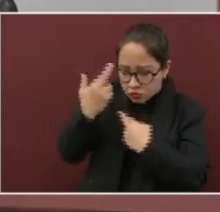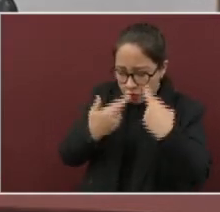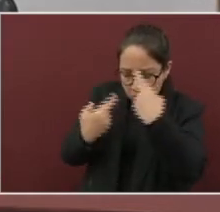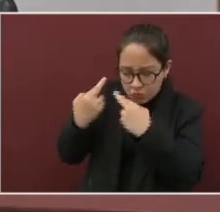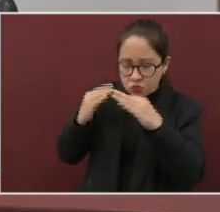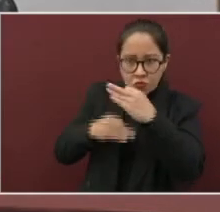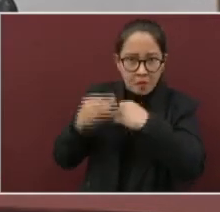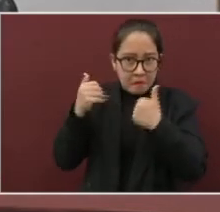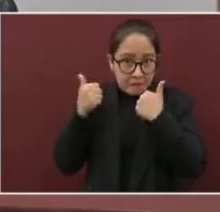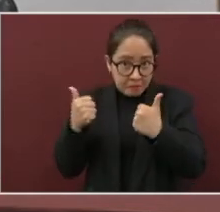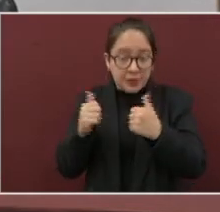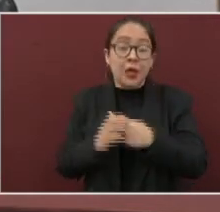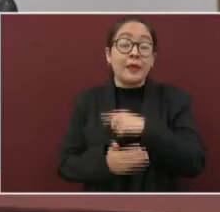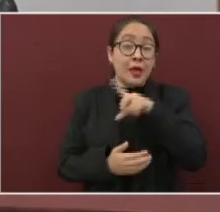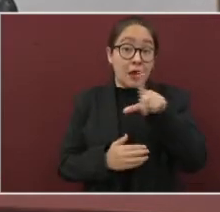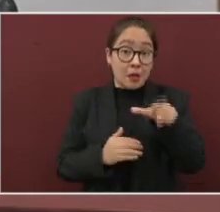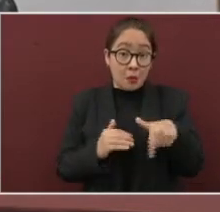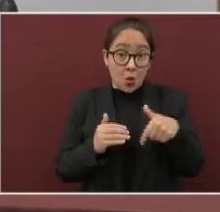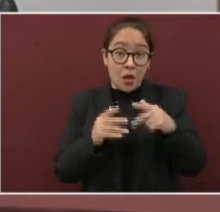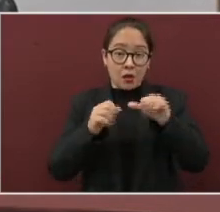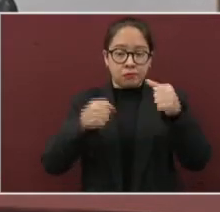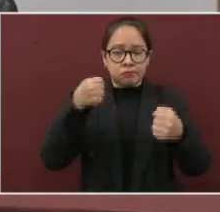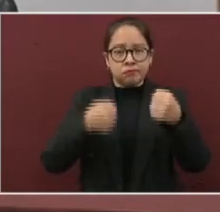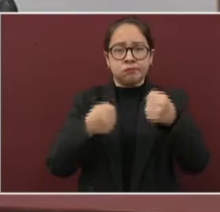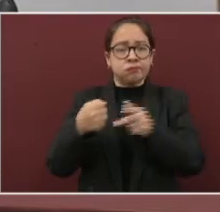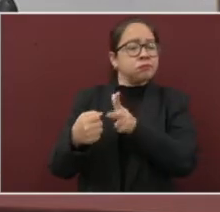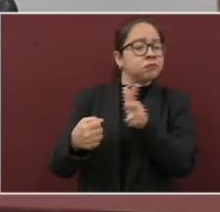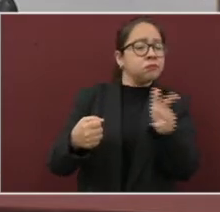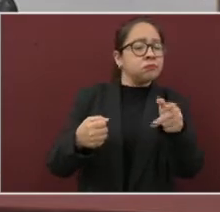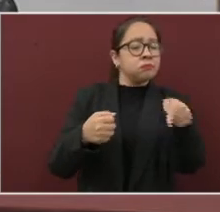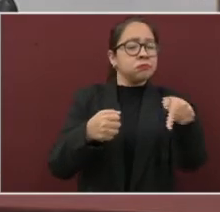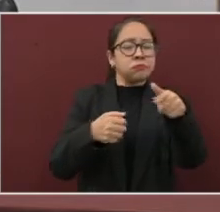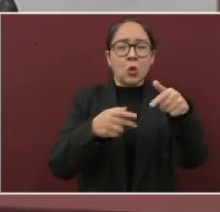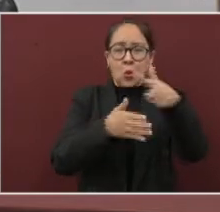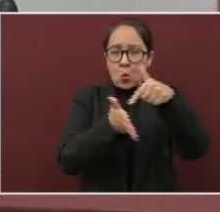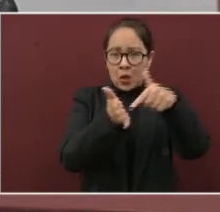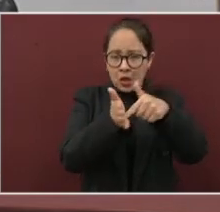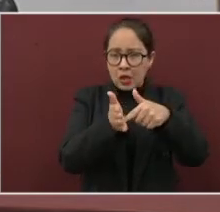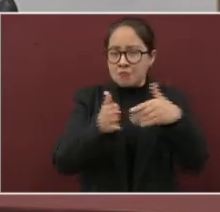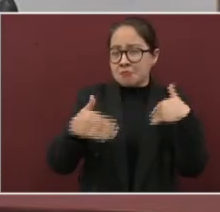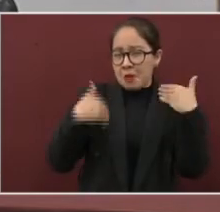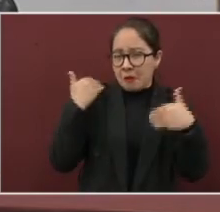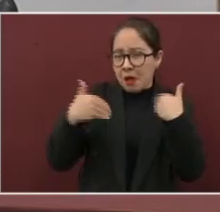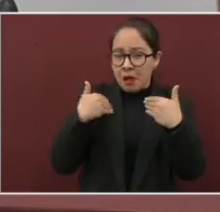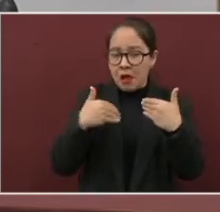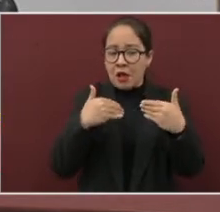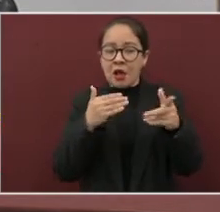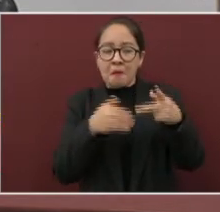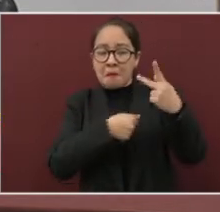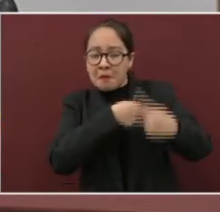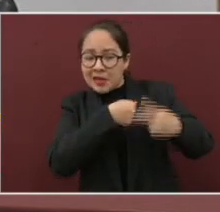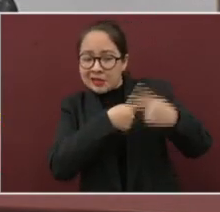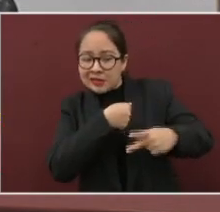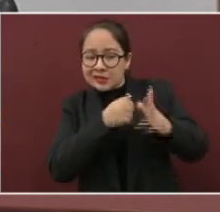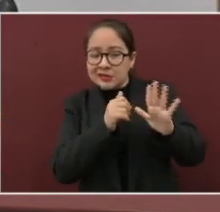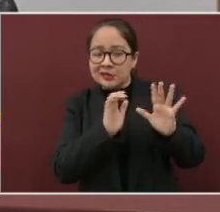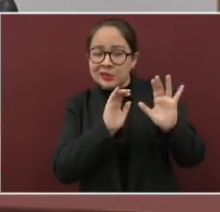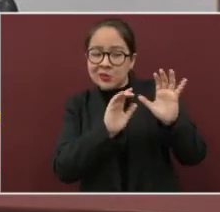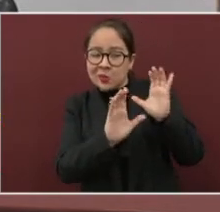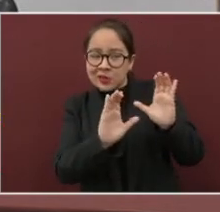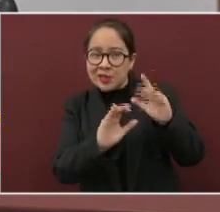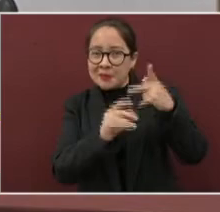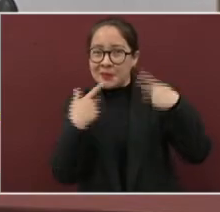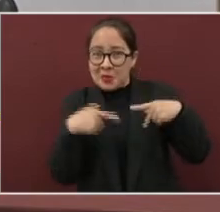llegar al sitio de recreación, ubicarse en zona segura y apartada, es decir, que no tenga ningún tipo de aglomeración de personas.